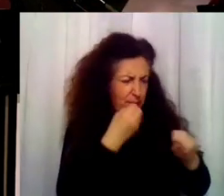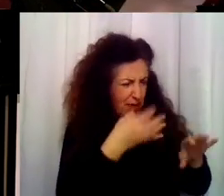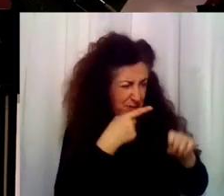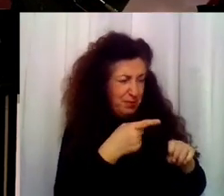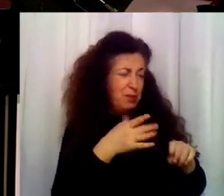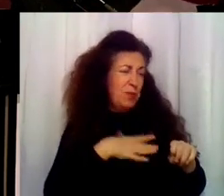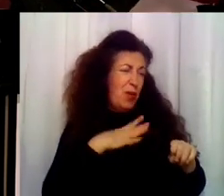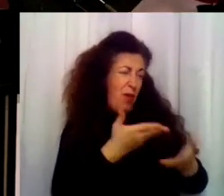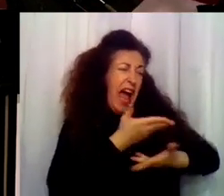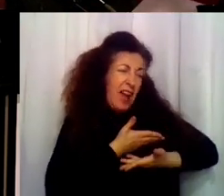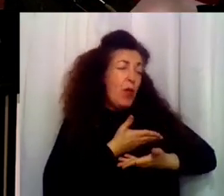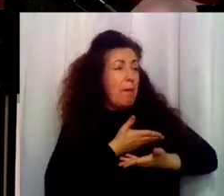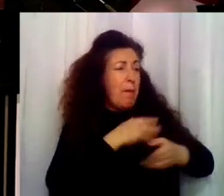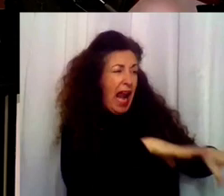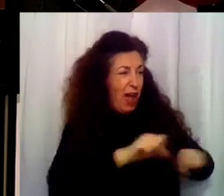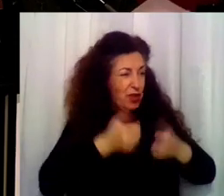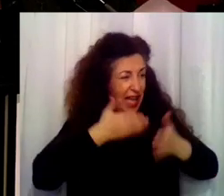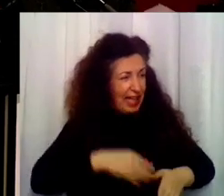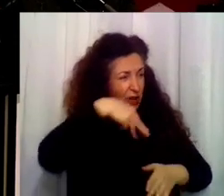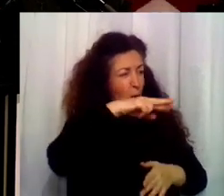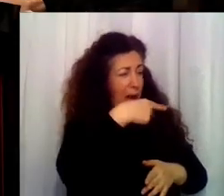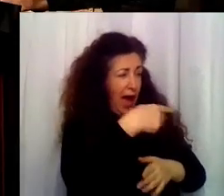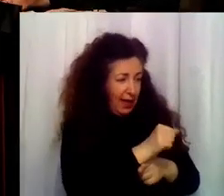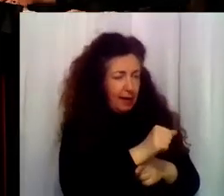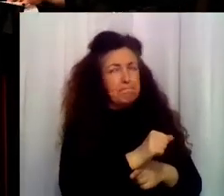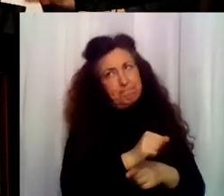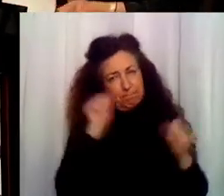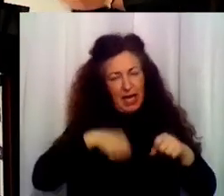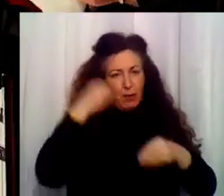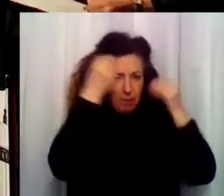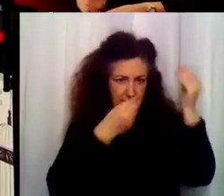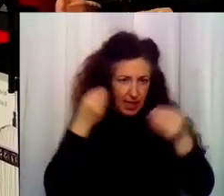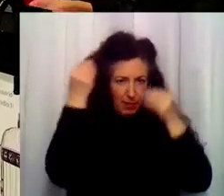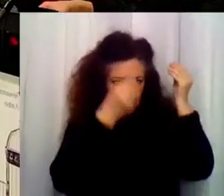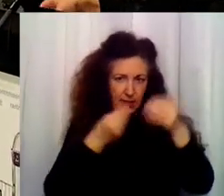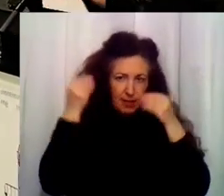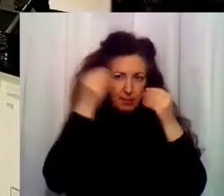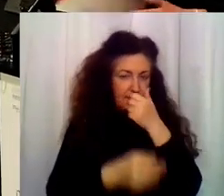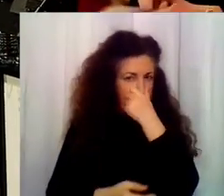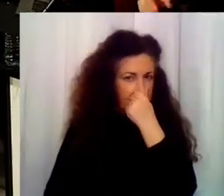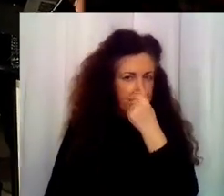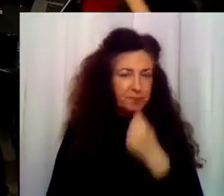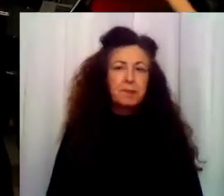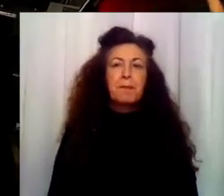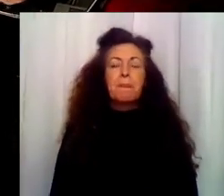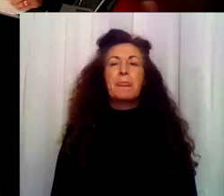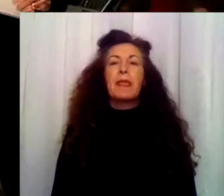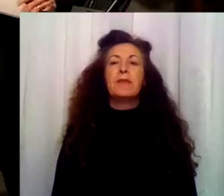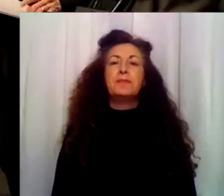ayudarás con lo del niño de Marga? Vamos a ver, lo voy a pensar, sí, lo pensaré. gracias. No,